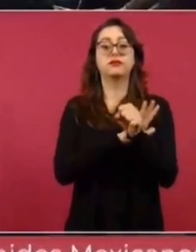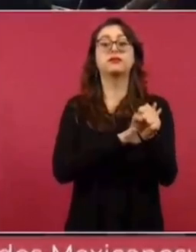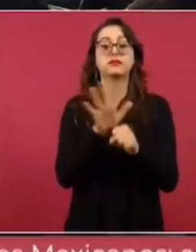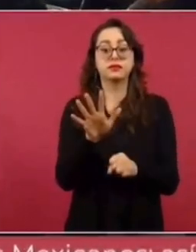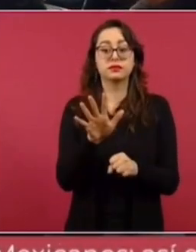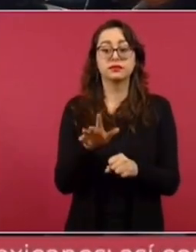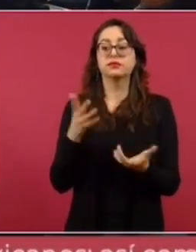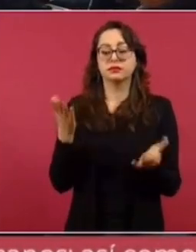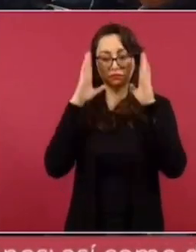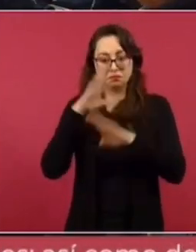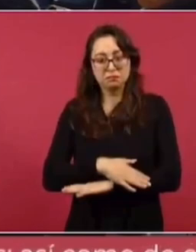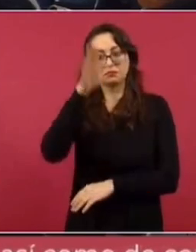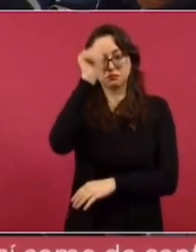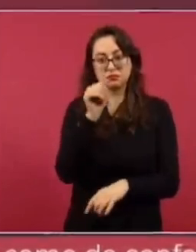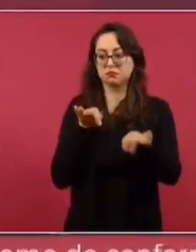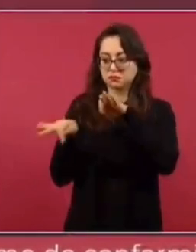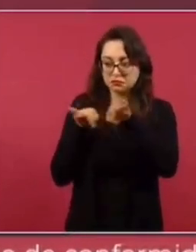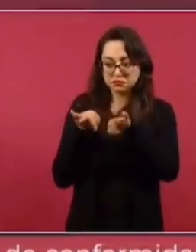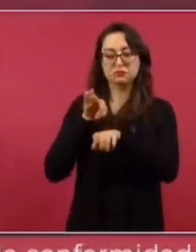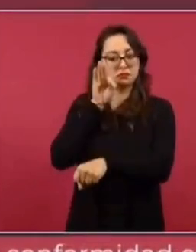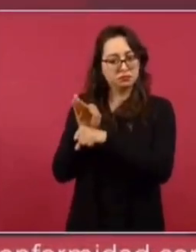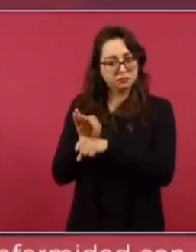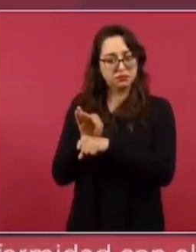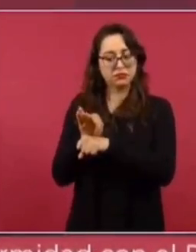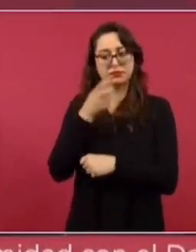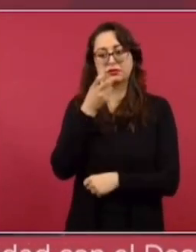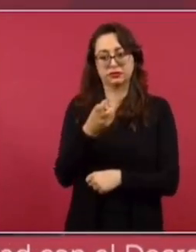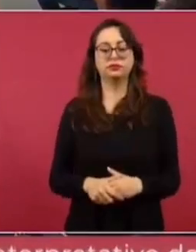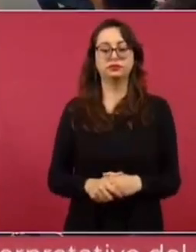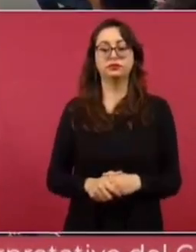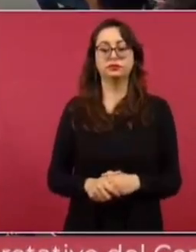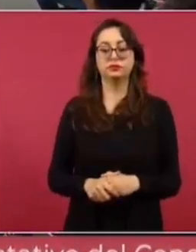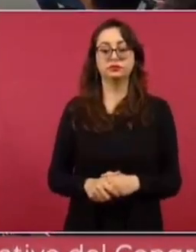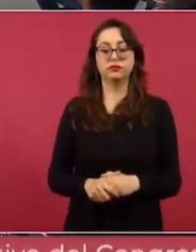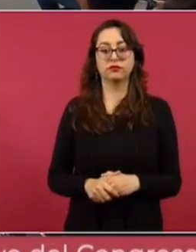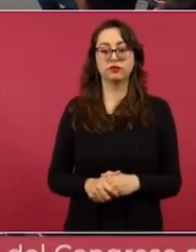un acuerdo que haya reconciliación, que no se afecte a los trabajadores. Esa es la instrucción.